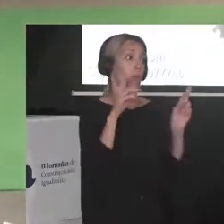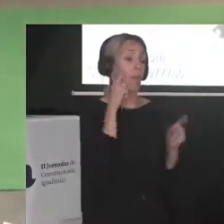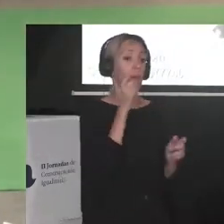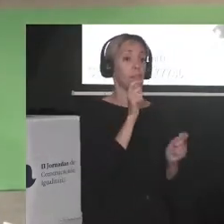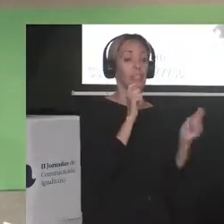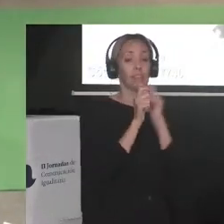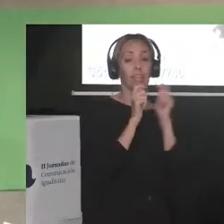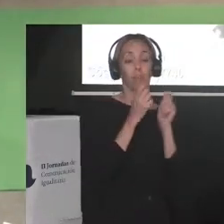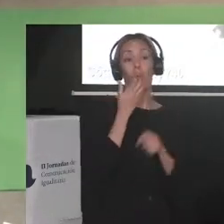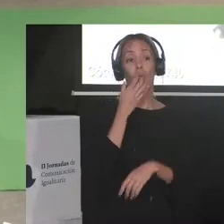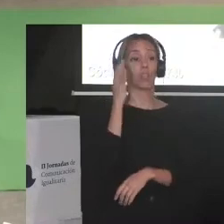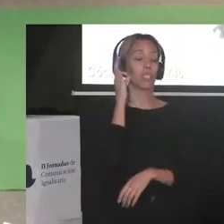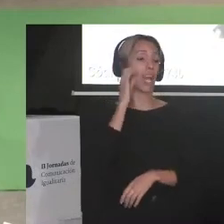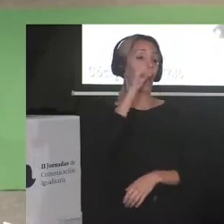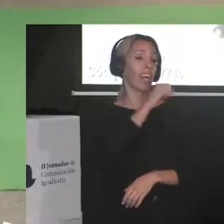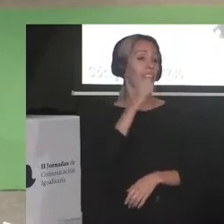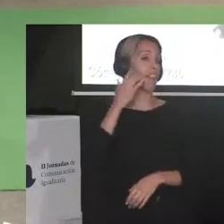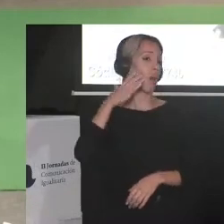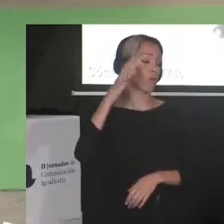Taylor Swift